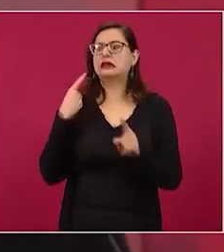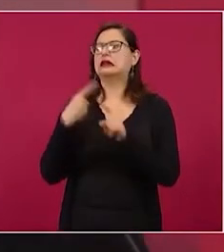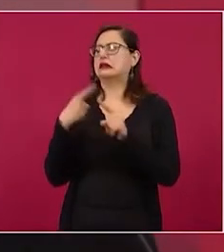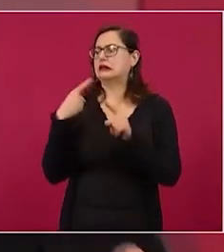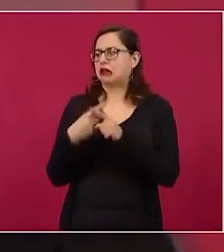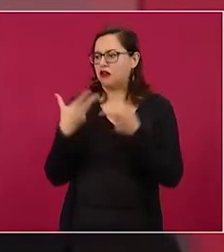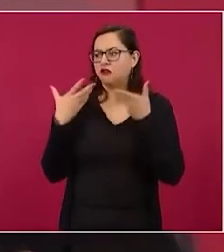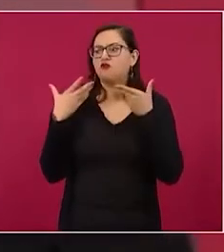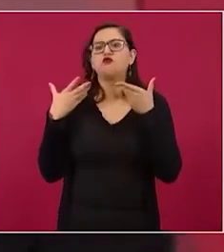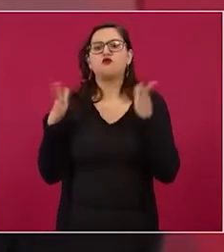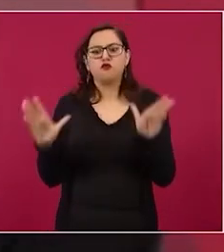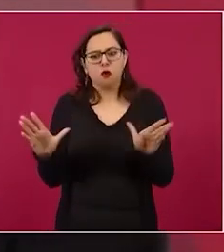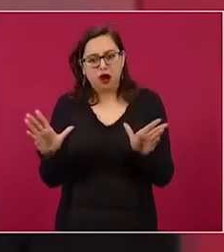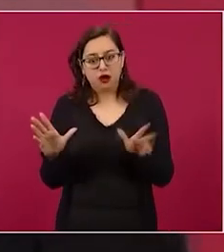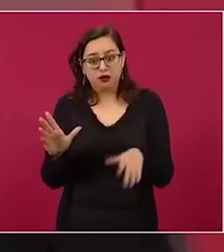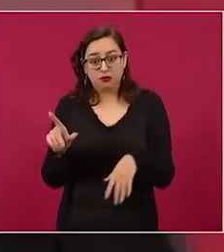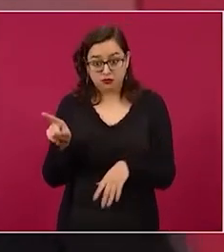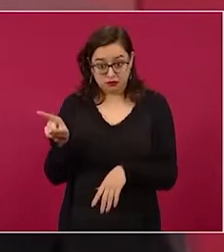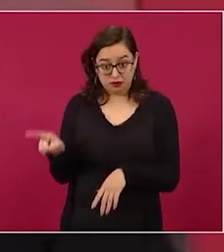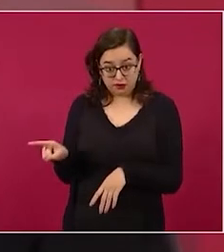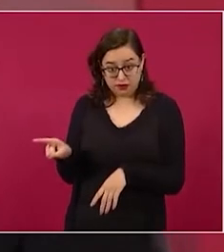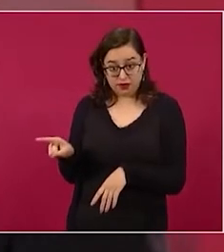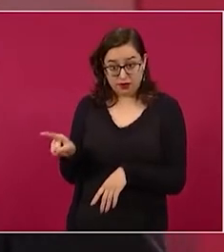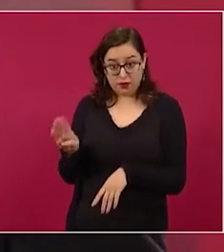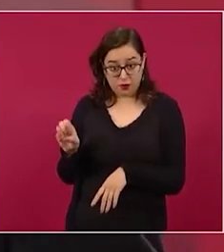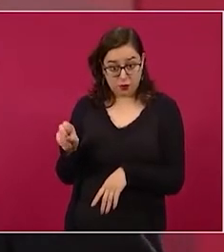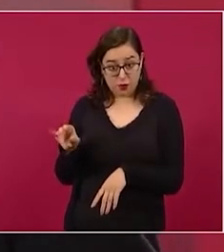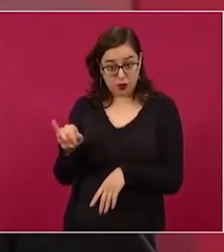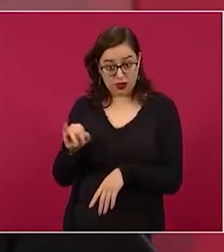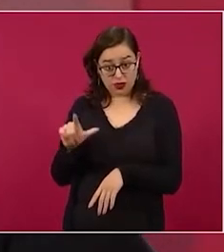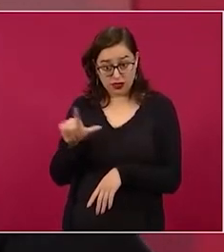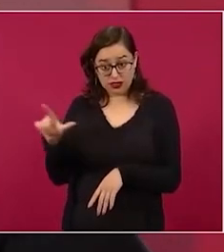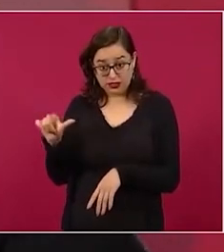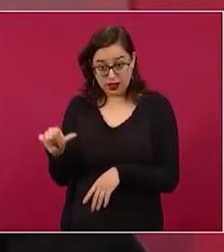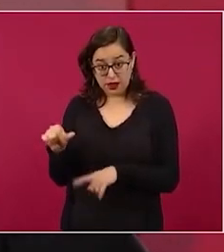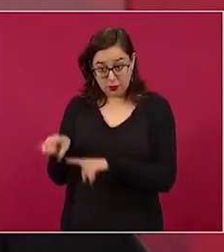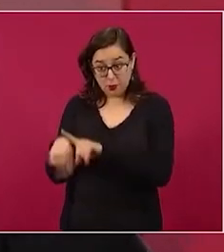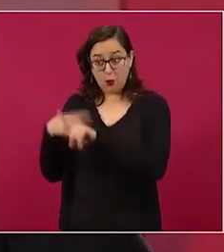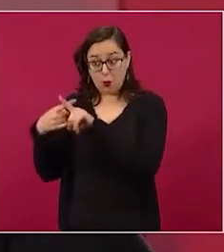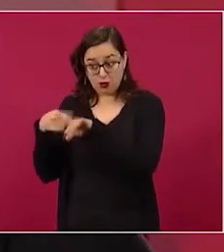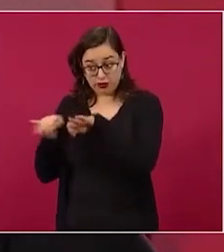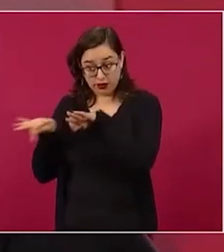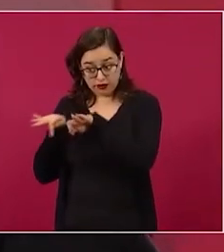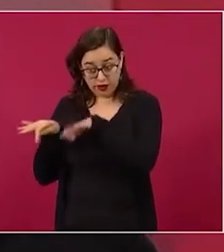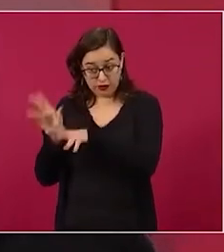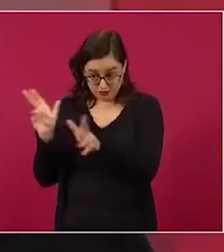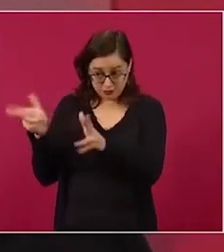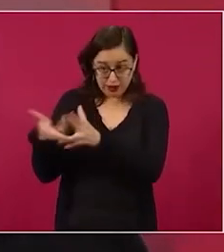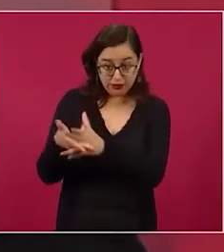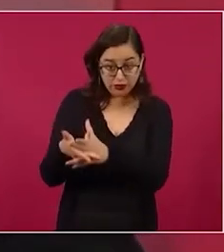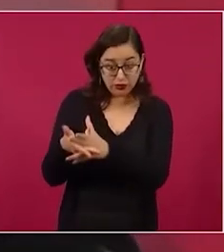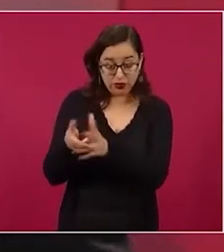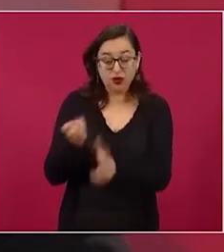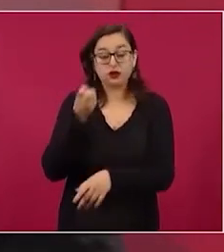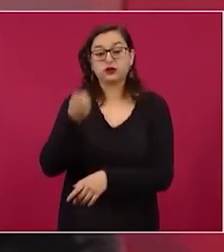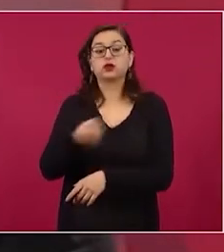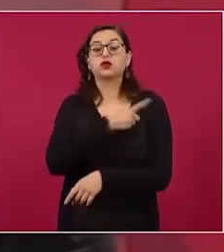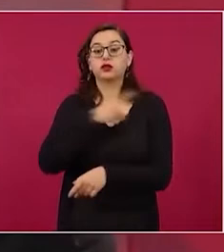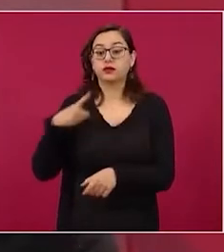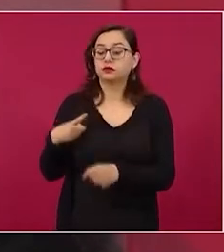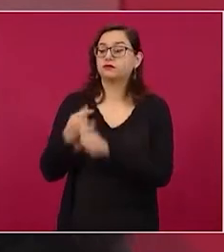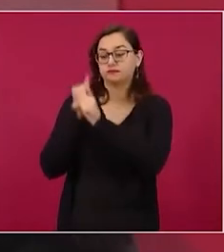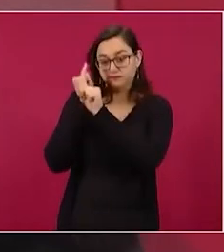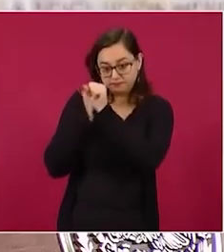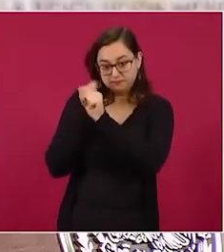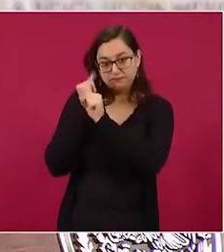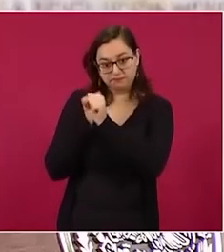si hay vinculación con lo de la denuncia de tipo laboral y ver quiénes